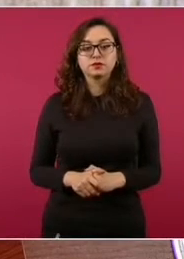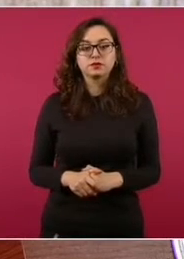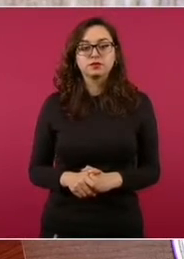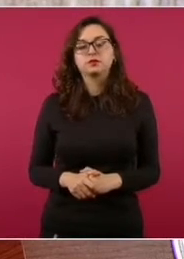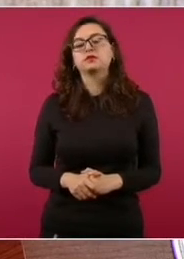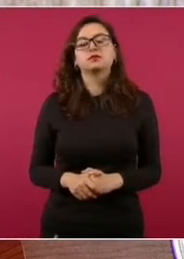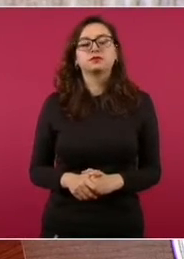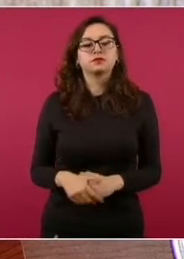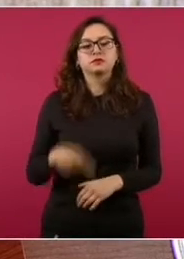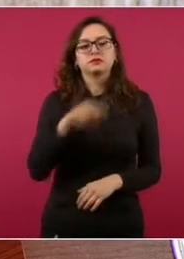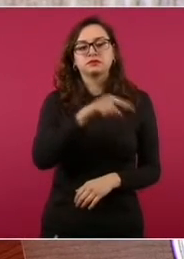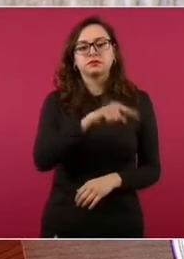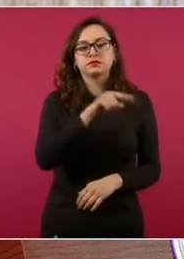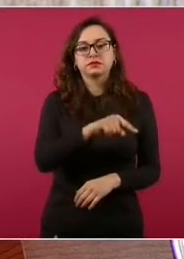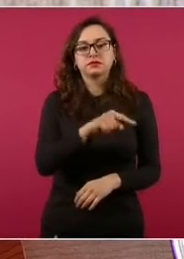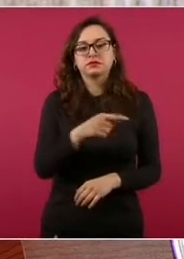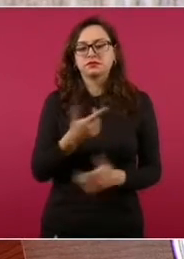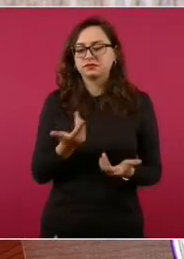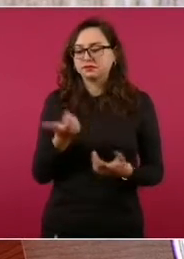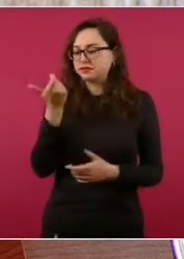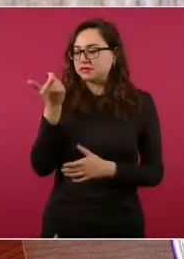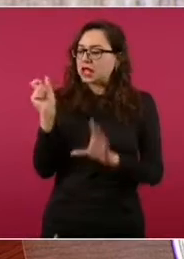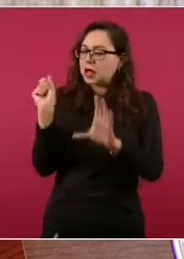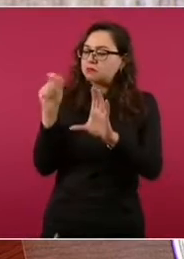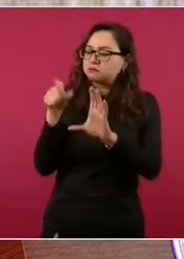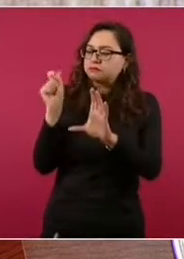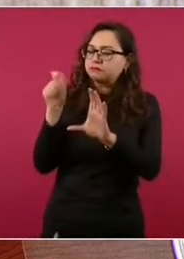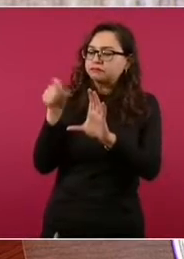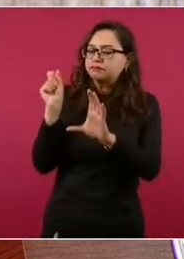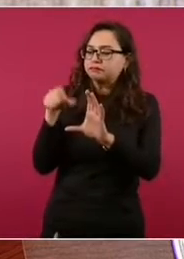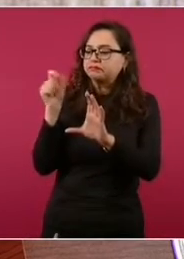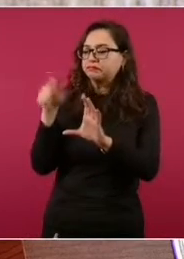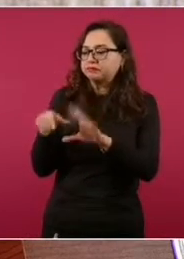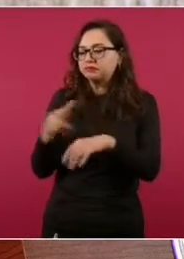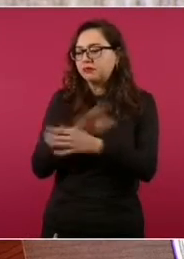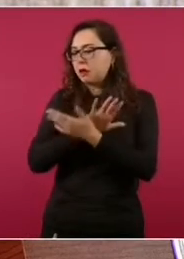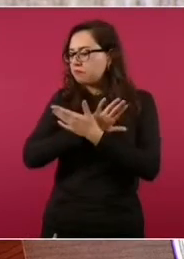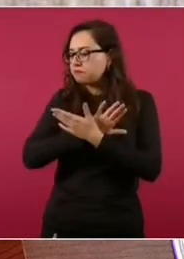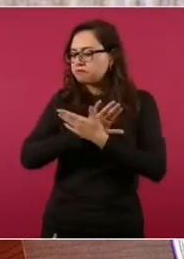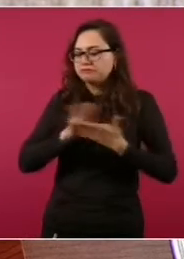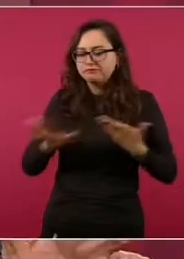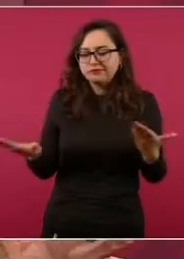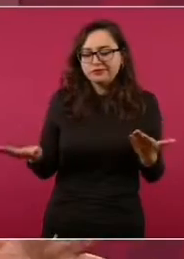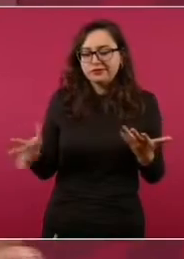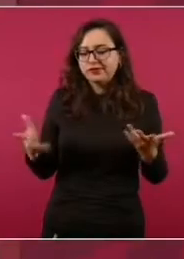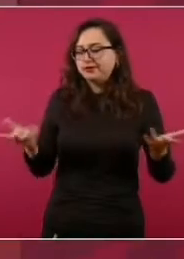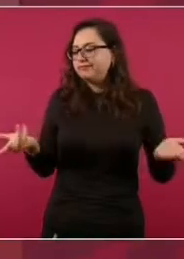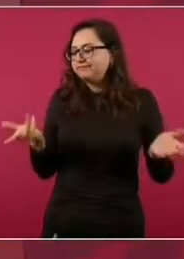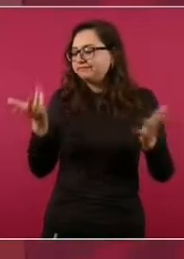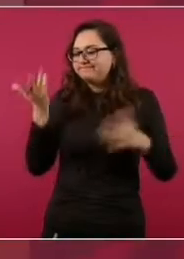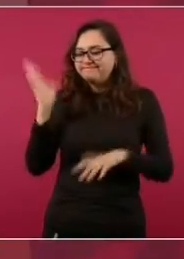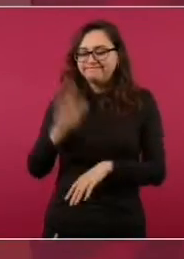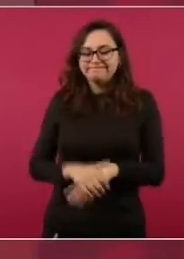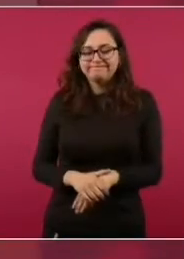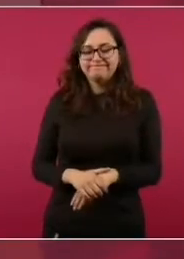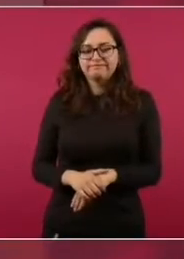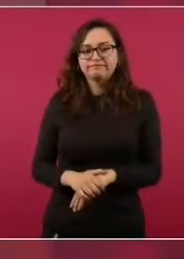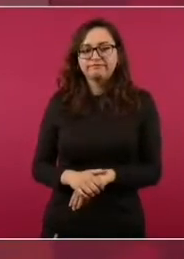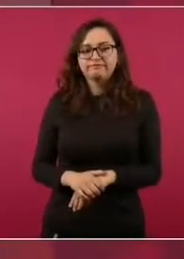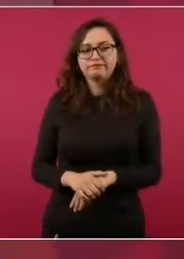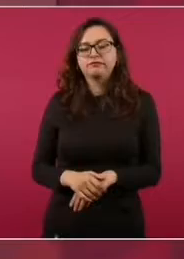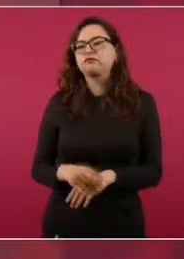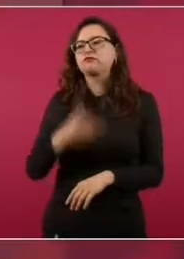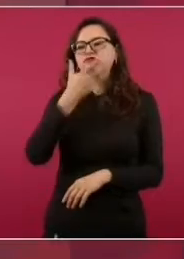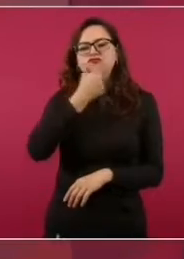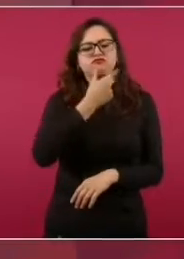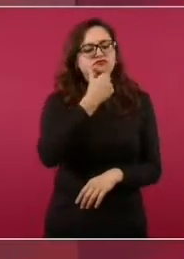su dinero y se le acababa. Entonces, que de repente llega un señor y dice, yo soy